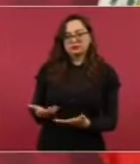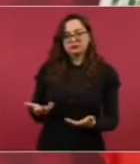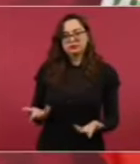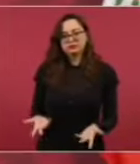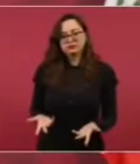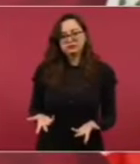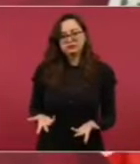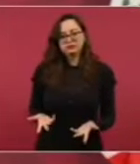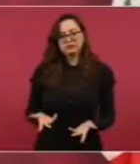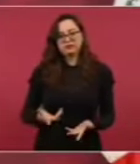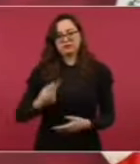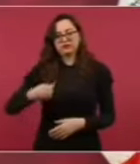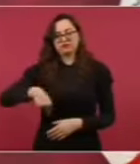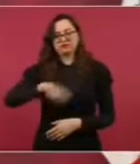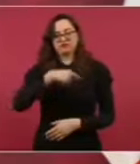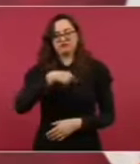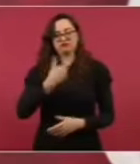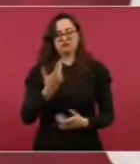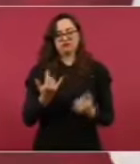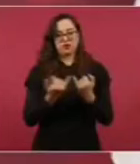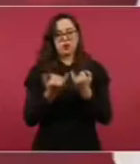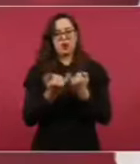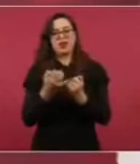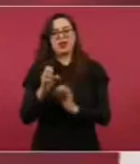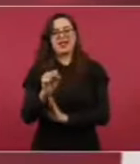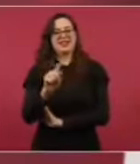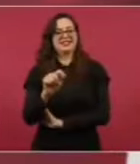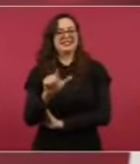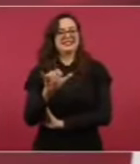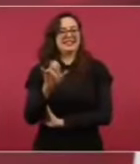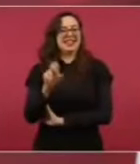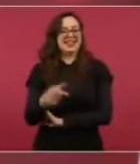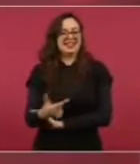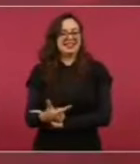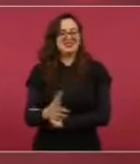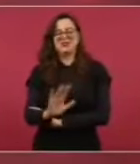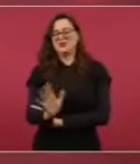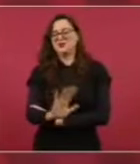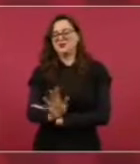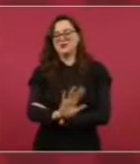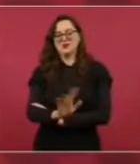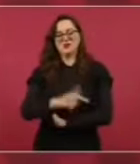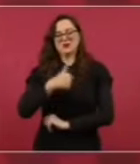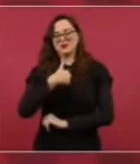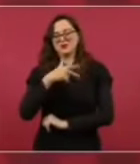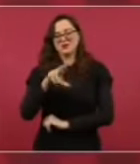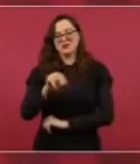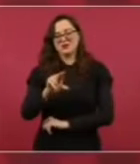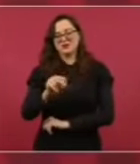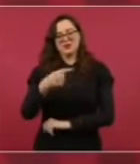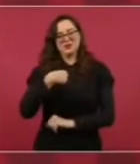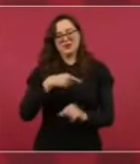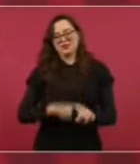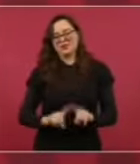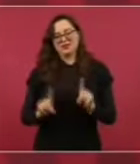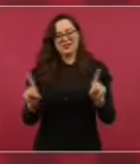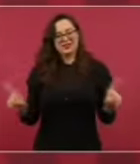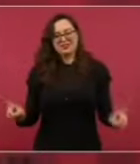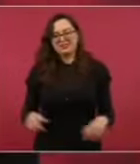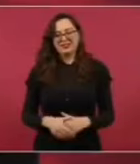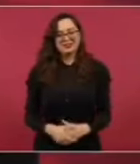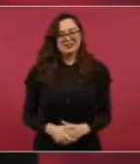somos estalinistas. No, no, no, nosotros tenemos